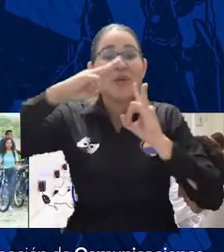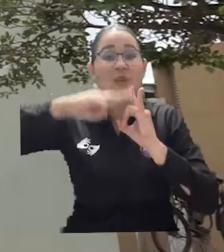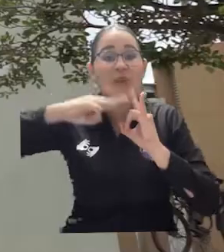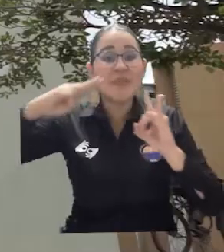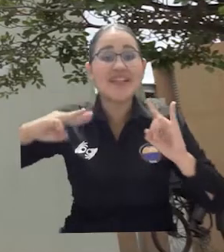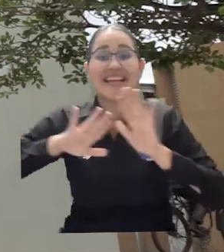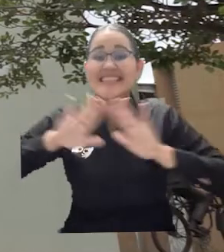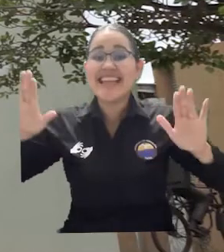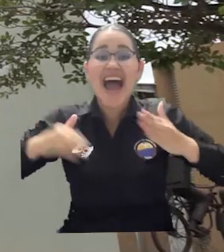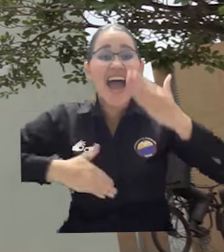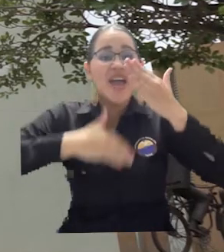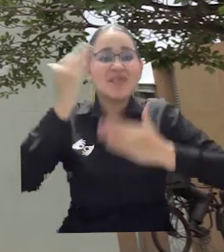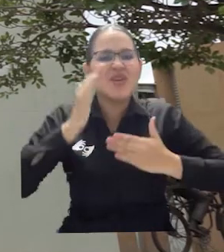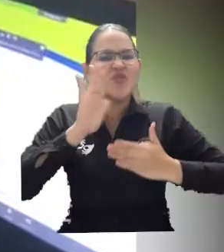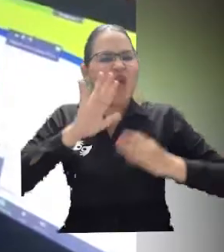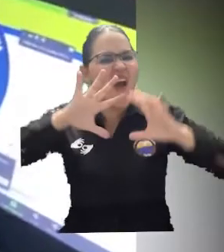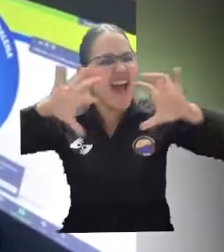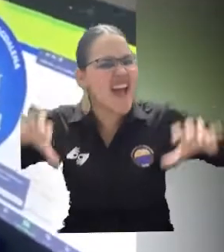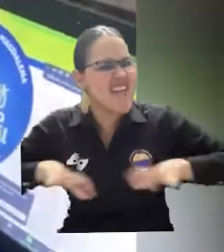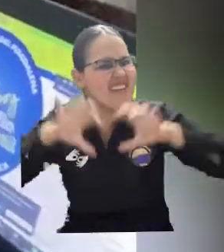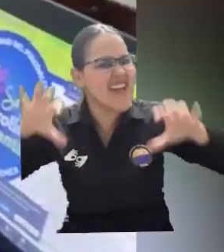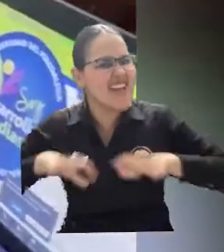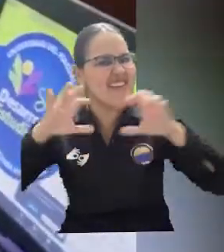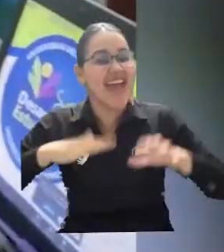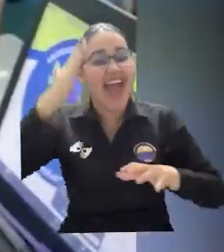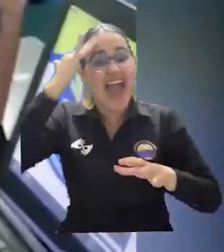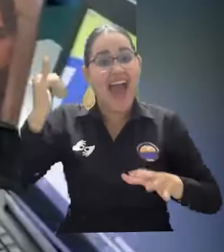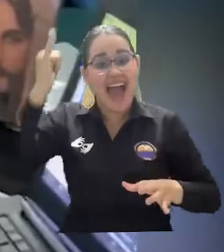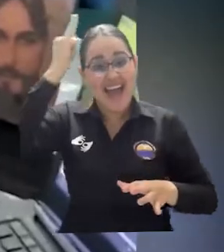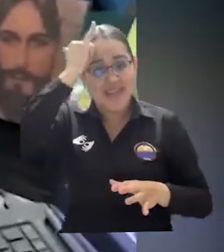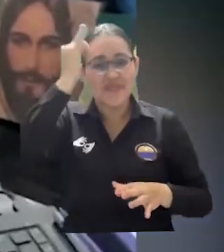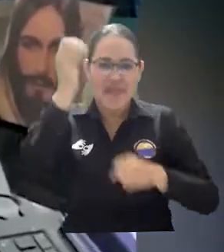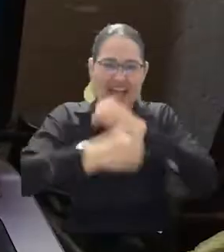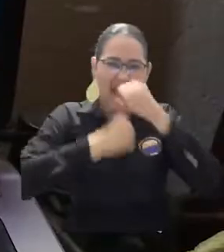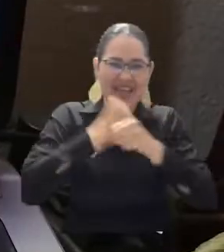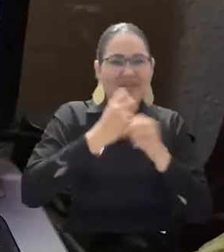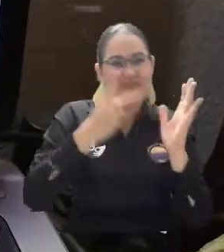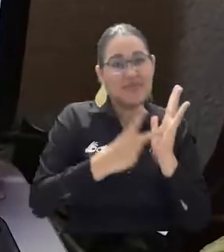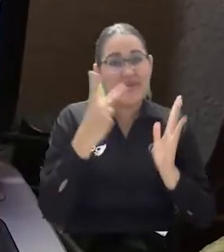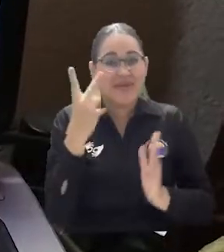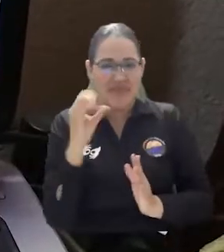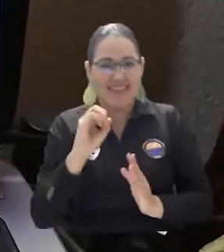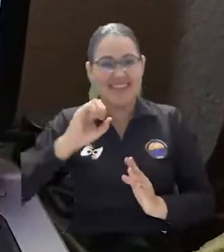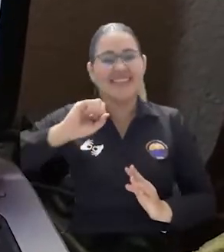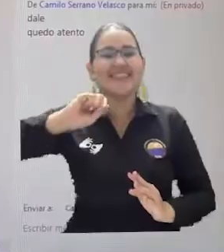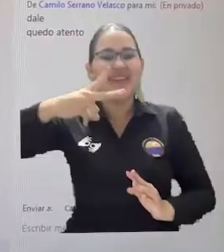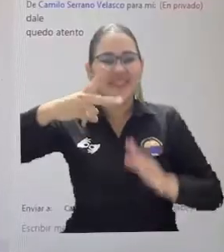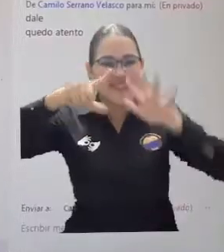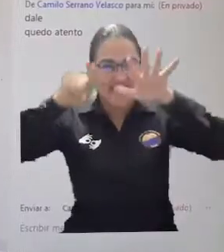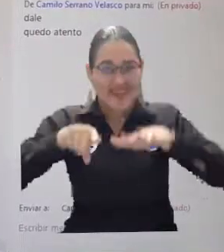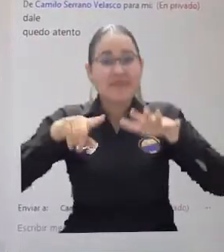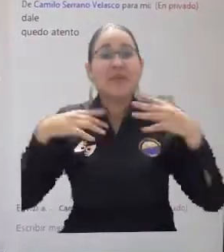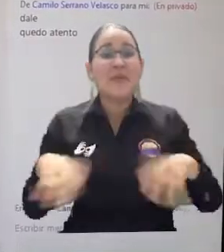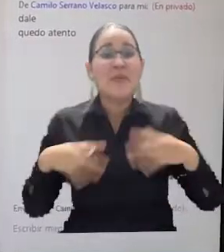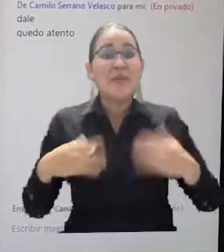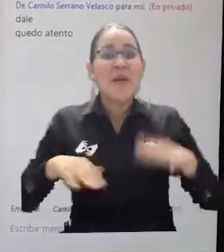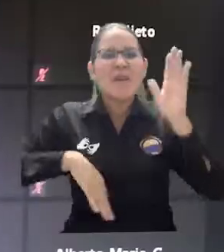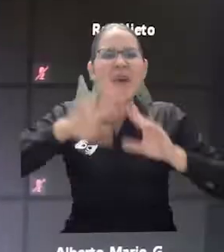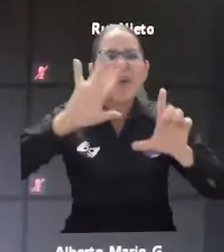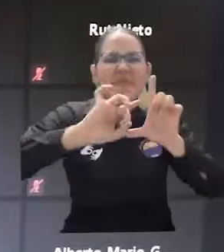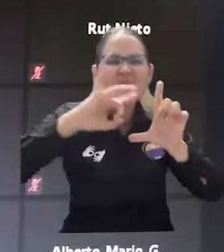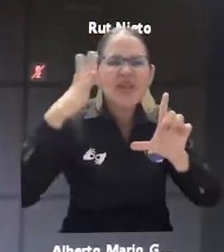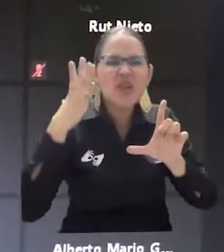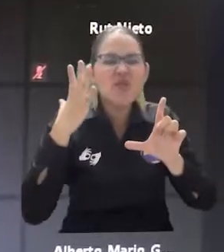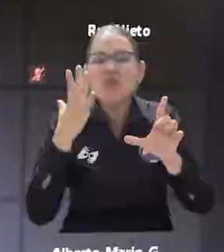La Universidad de Magdalena inició actividades académicas del periodo 2022 con atípico proceso de inducción virtual para 1